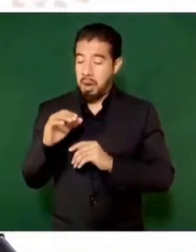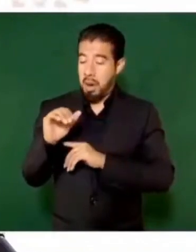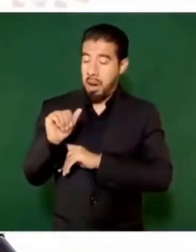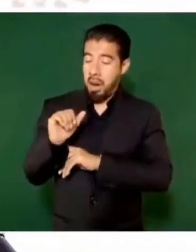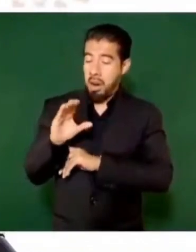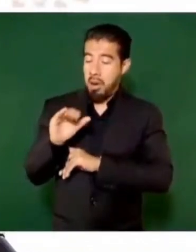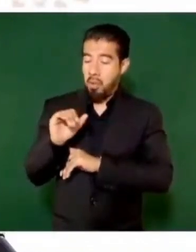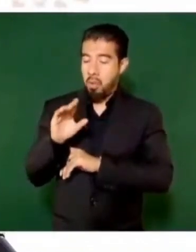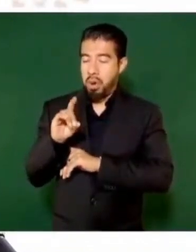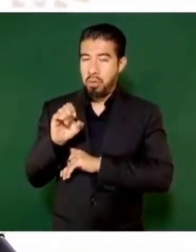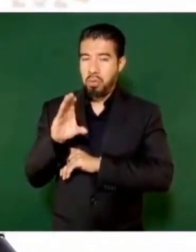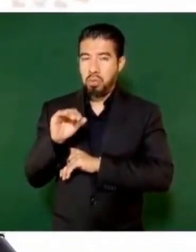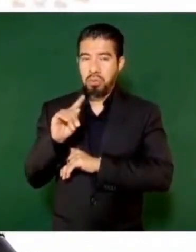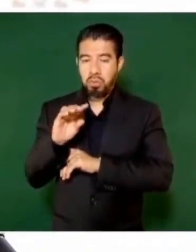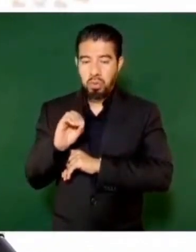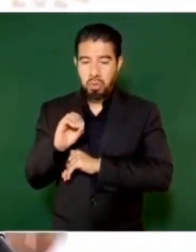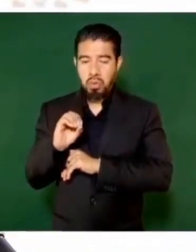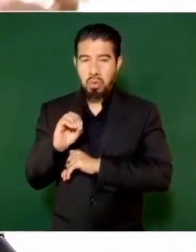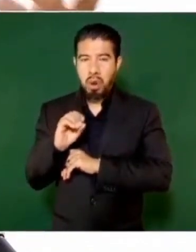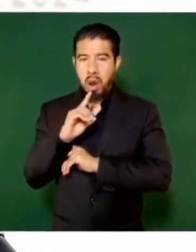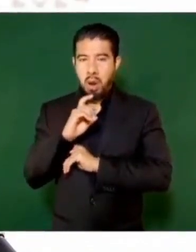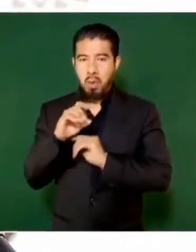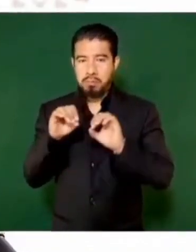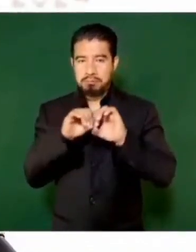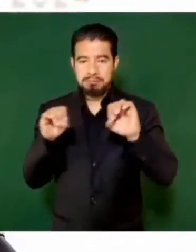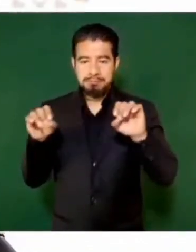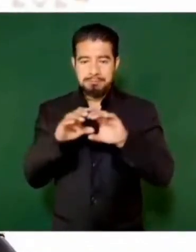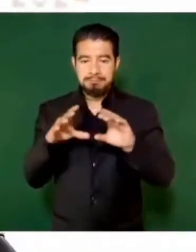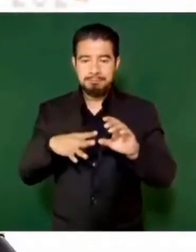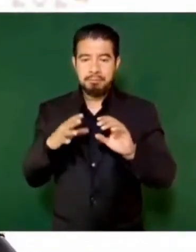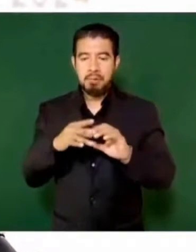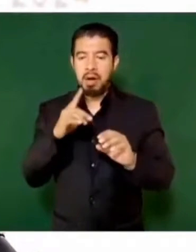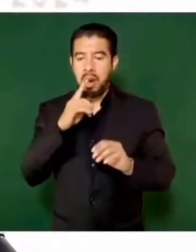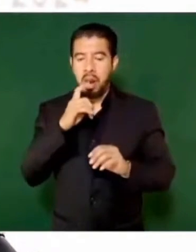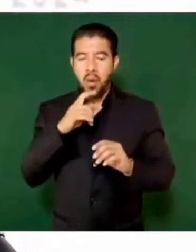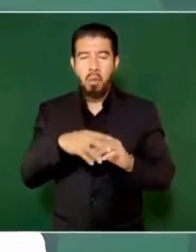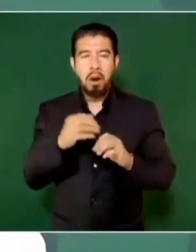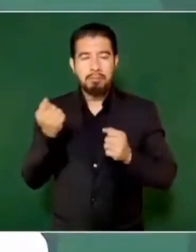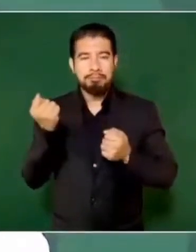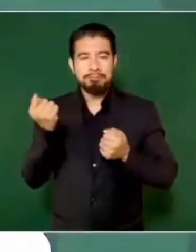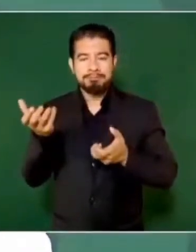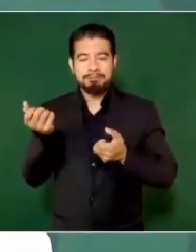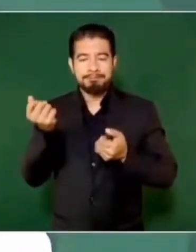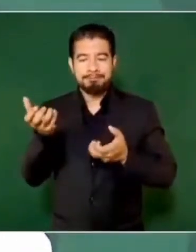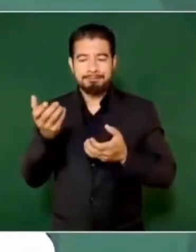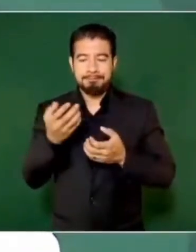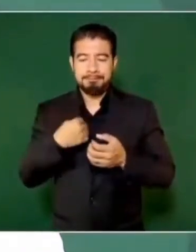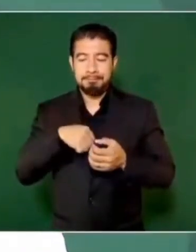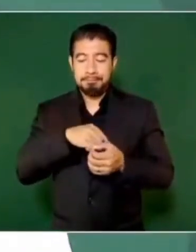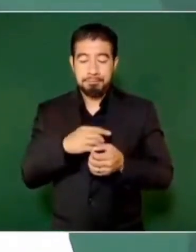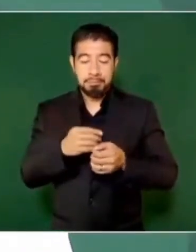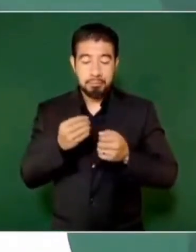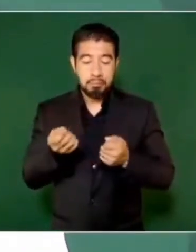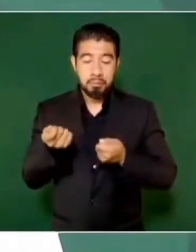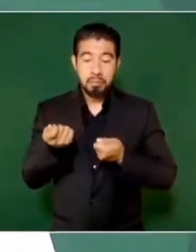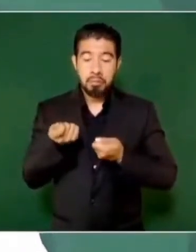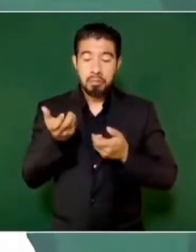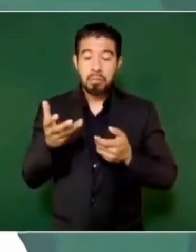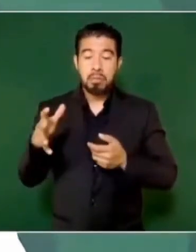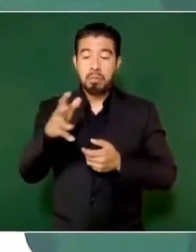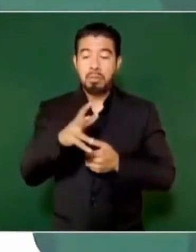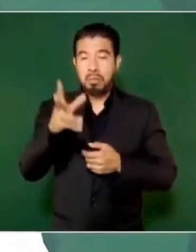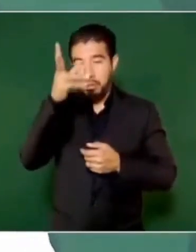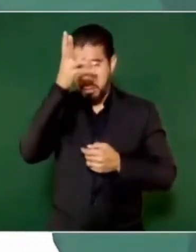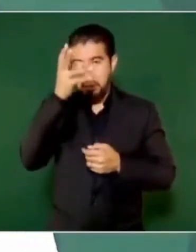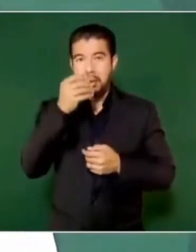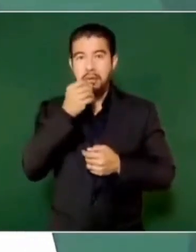que se buscó fue que la aportación de agua que se da a los ciudadanos de Villahermosa y